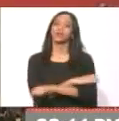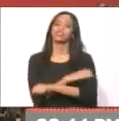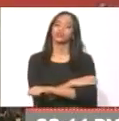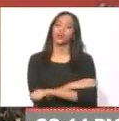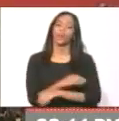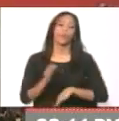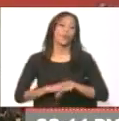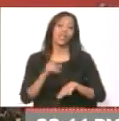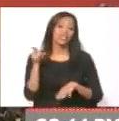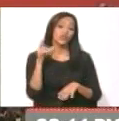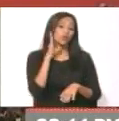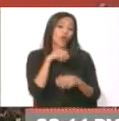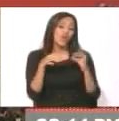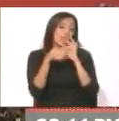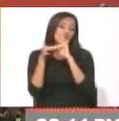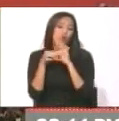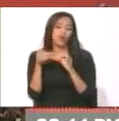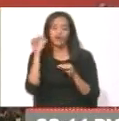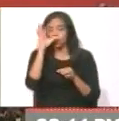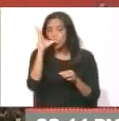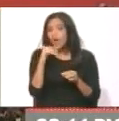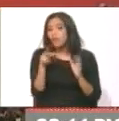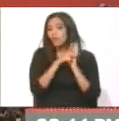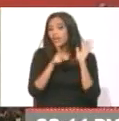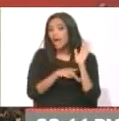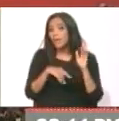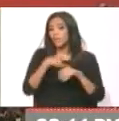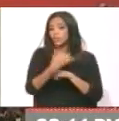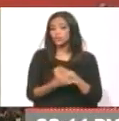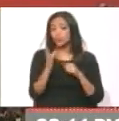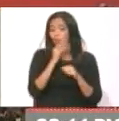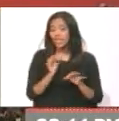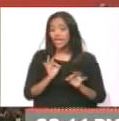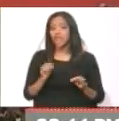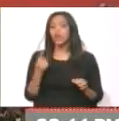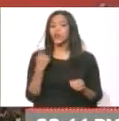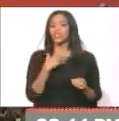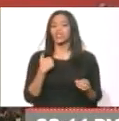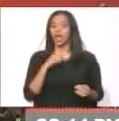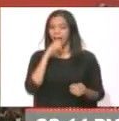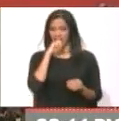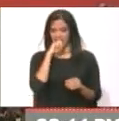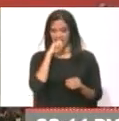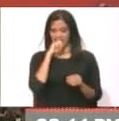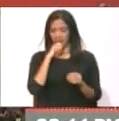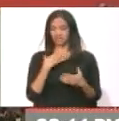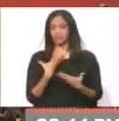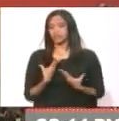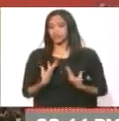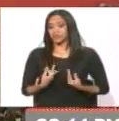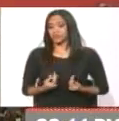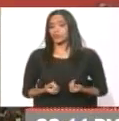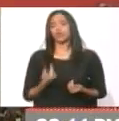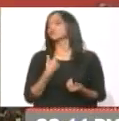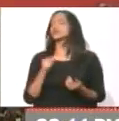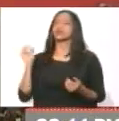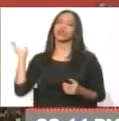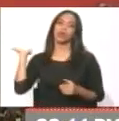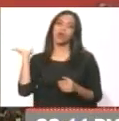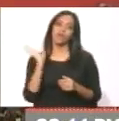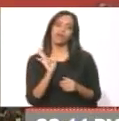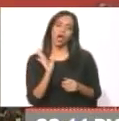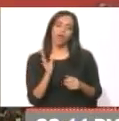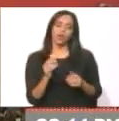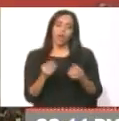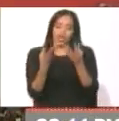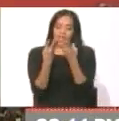ellos no tienen unión. No tienen programa. No tienen proyecto. Lo único que tienen son ambiciones. Y si algo ha llevado a la